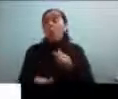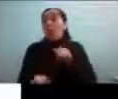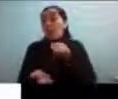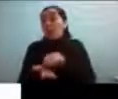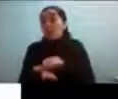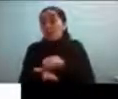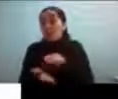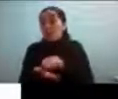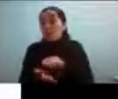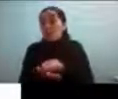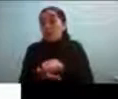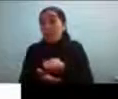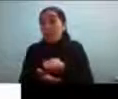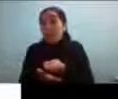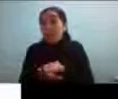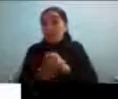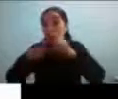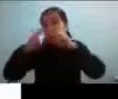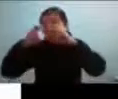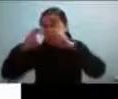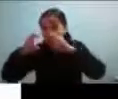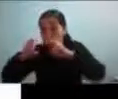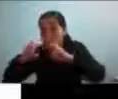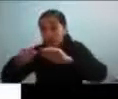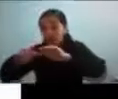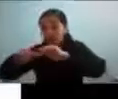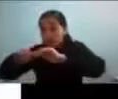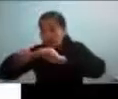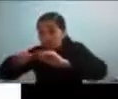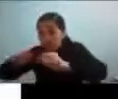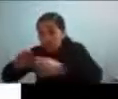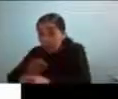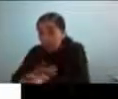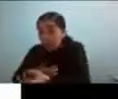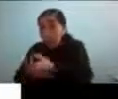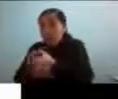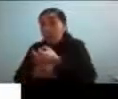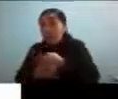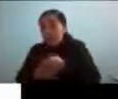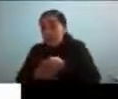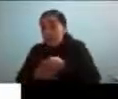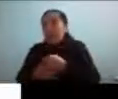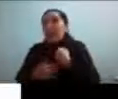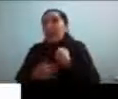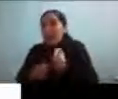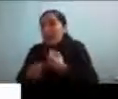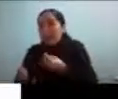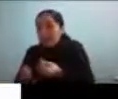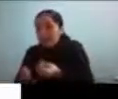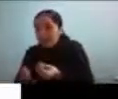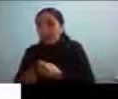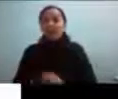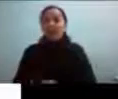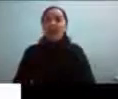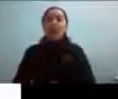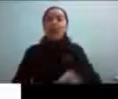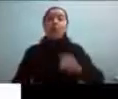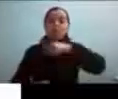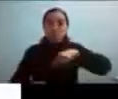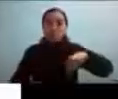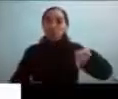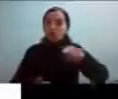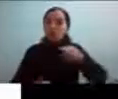pasa cuando le modifica un gen nosotros tenemos afortunadamente la ventaja de que la gente con la que